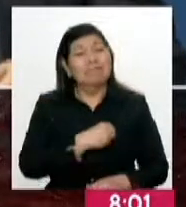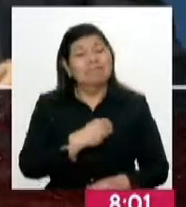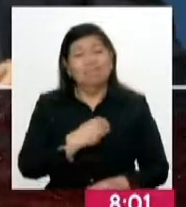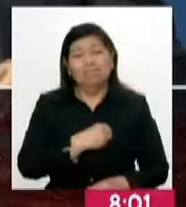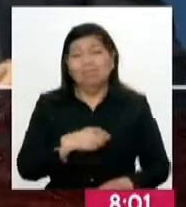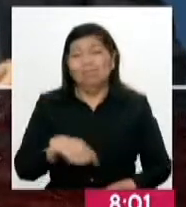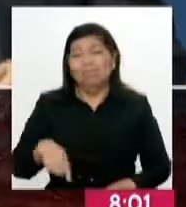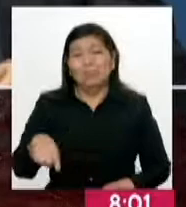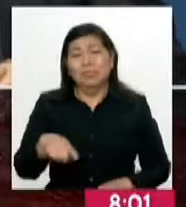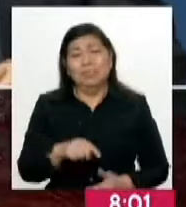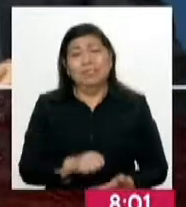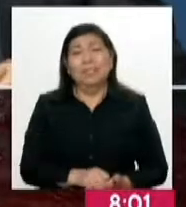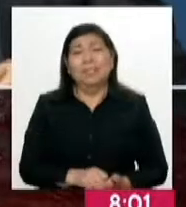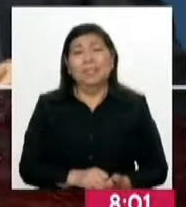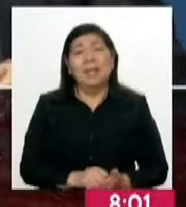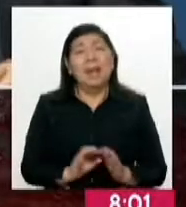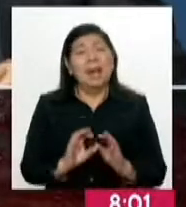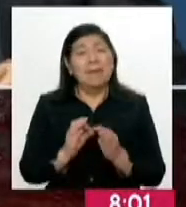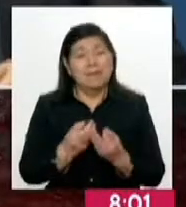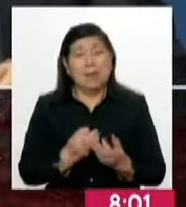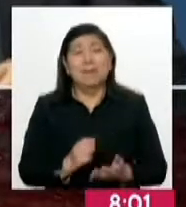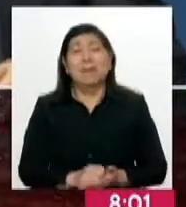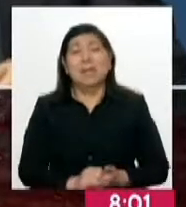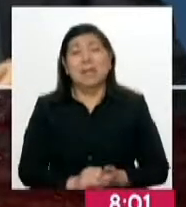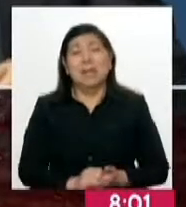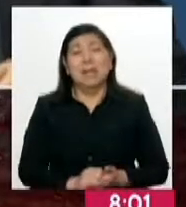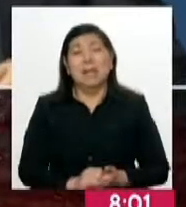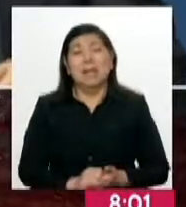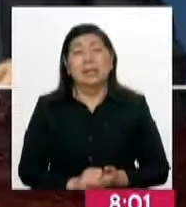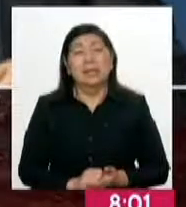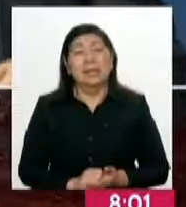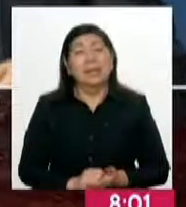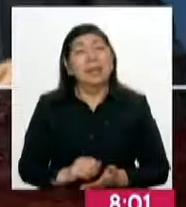por supuesto, hacia la familia del policía.